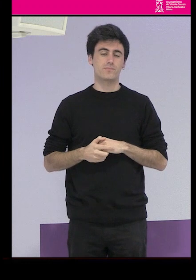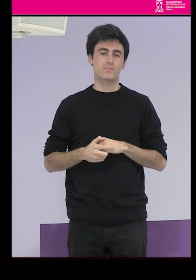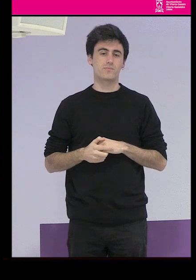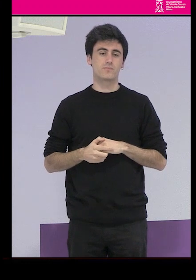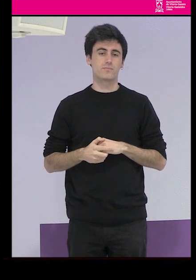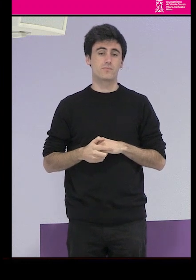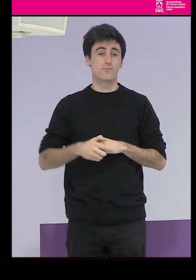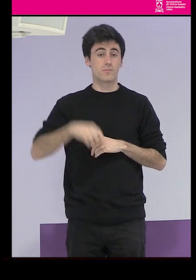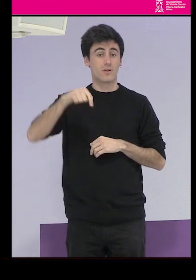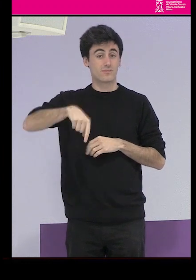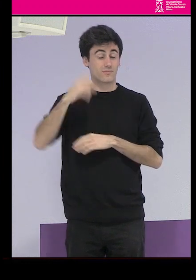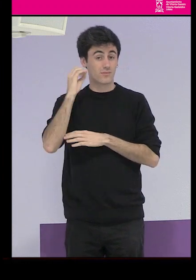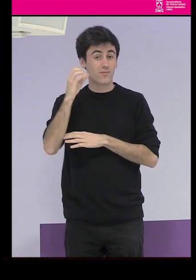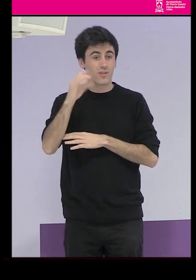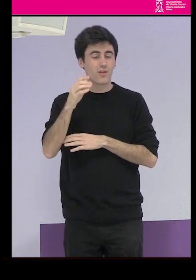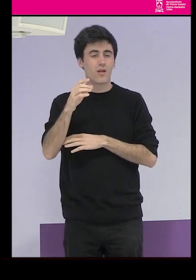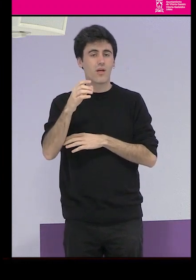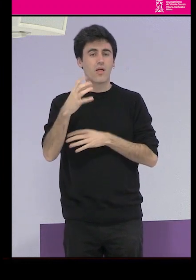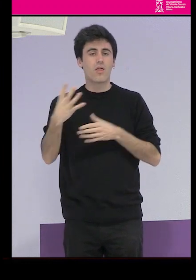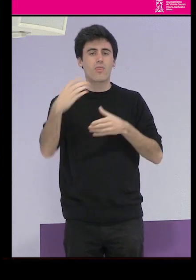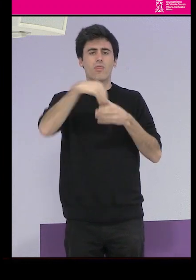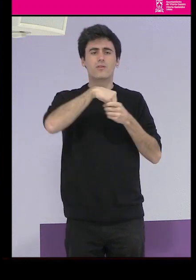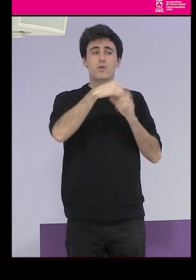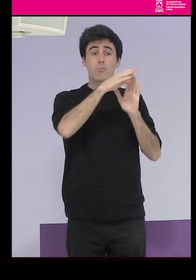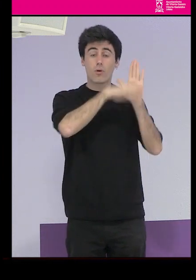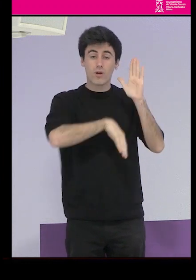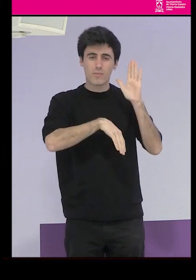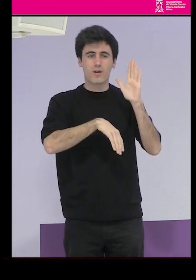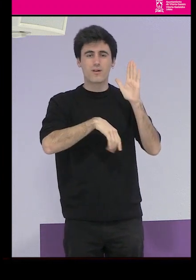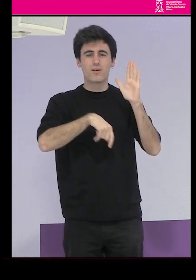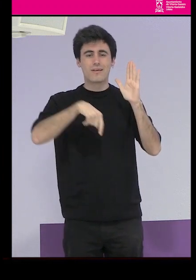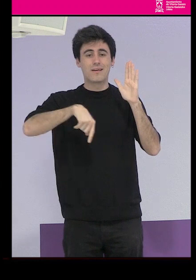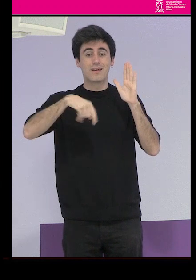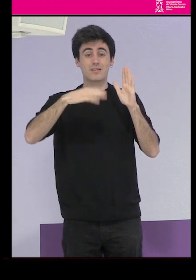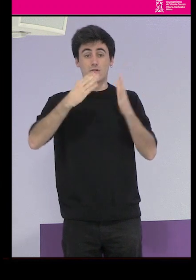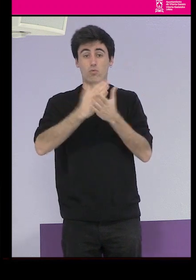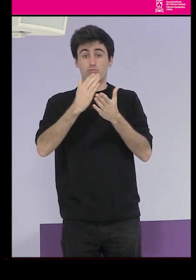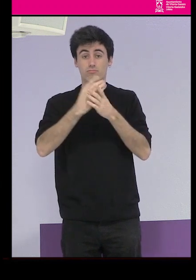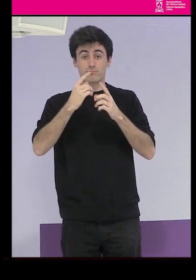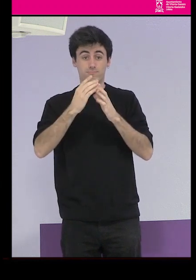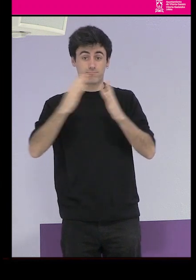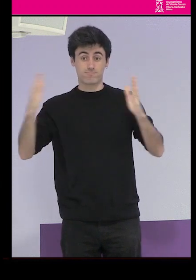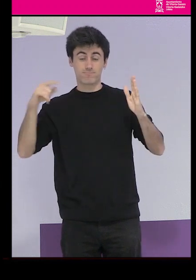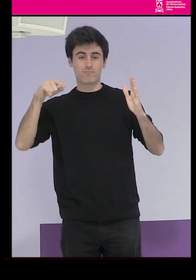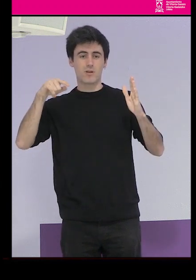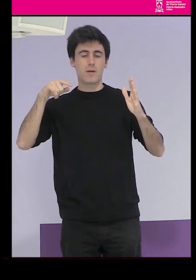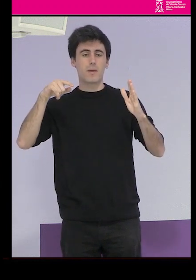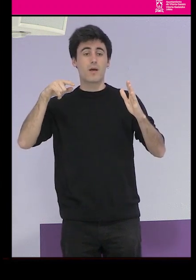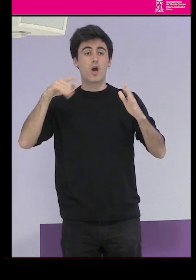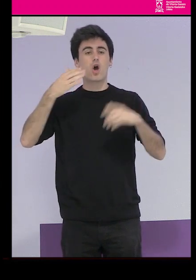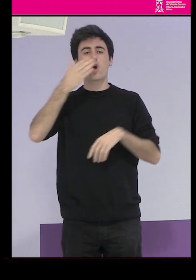Esta conferencia forma parte de la programación que para este curso ha diseñado la Escuela para el